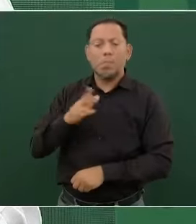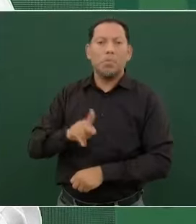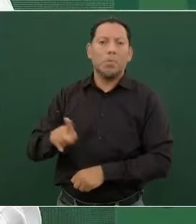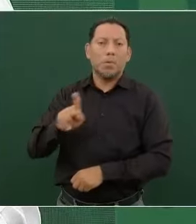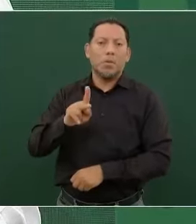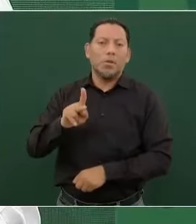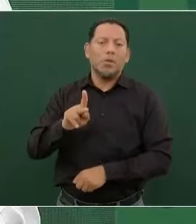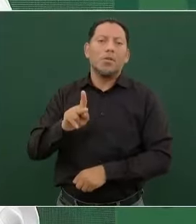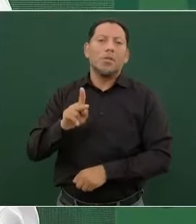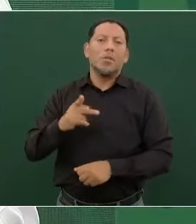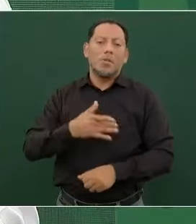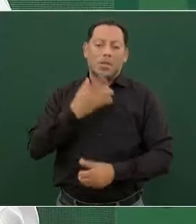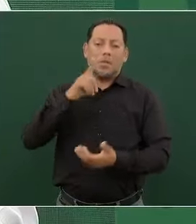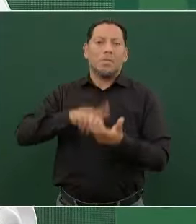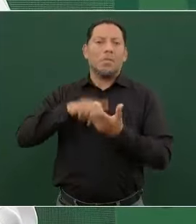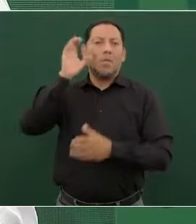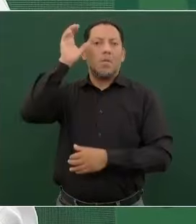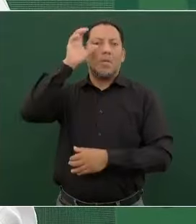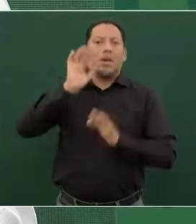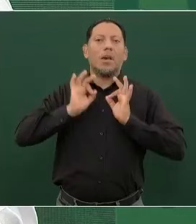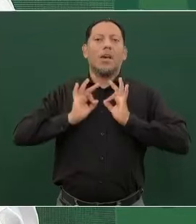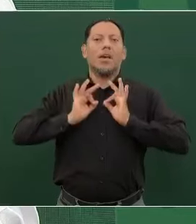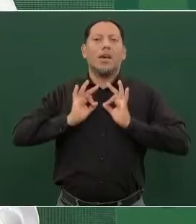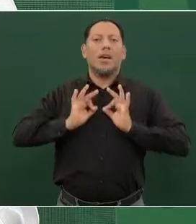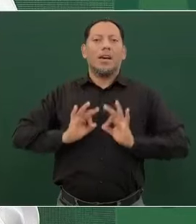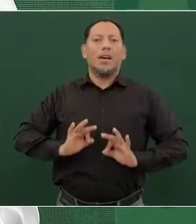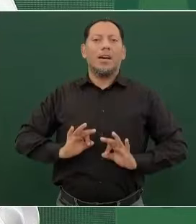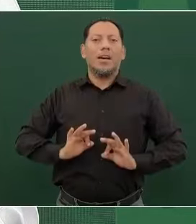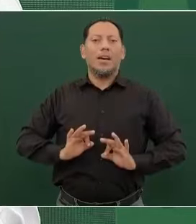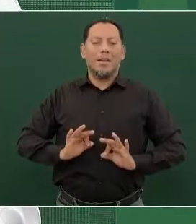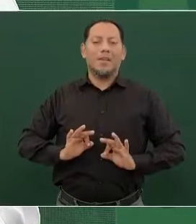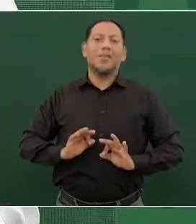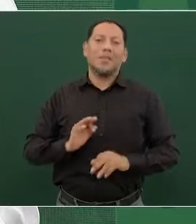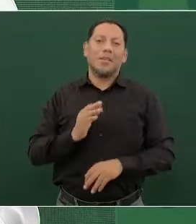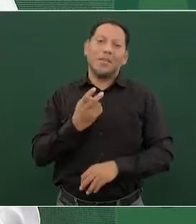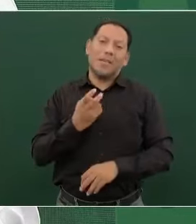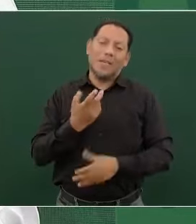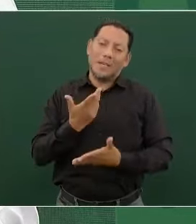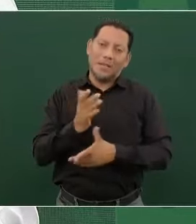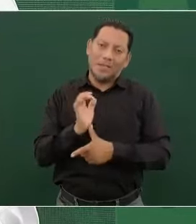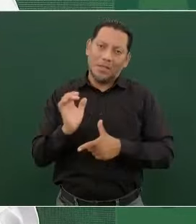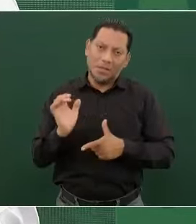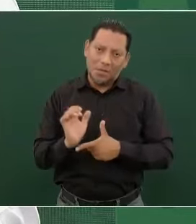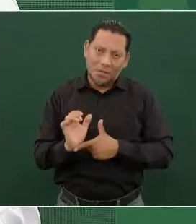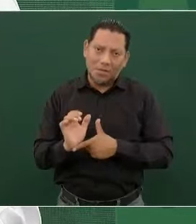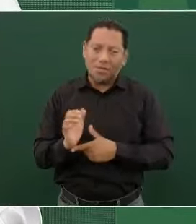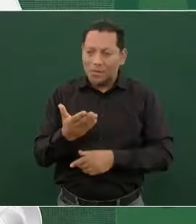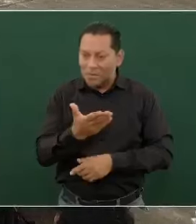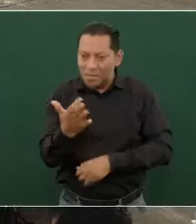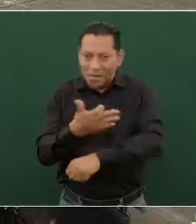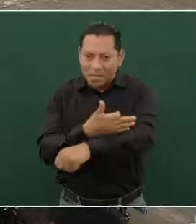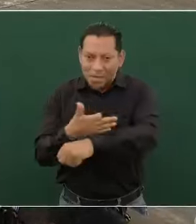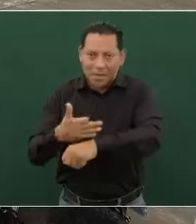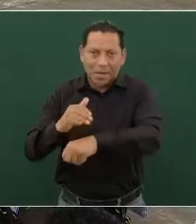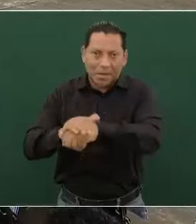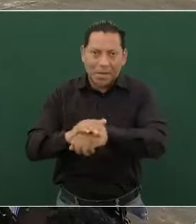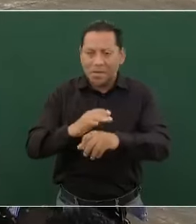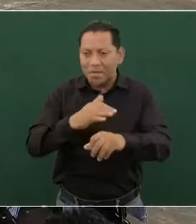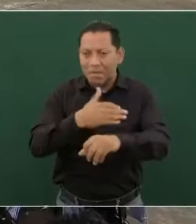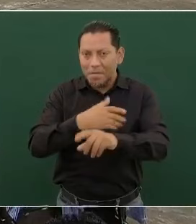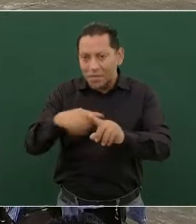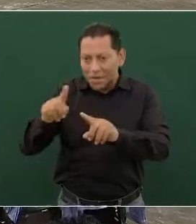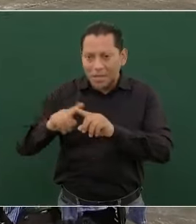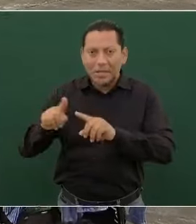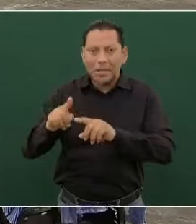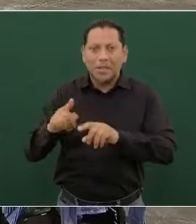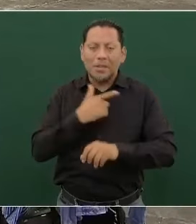retirar con mi conciencia tranquila. Entonces, paisanos, paisanas, pues nos da mucho gusto estar